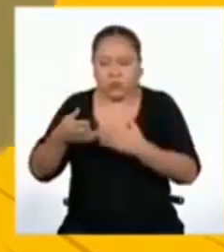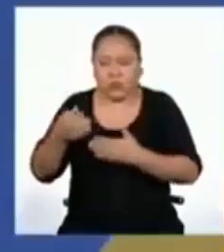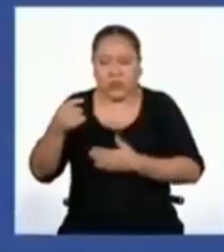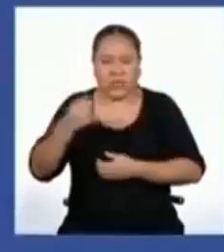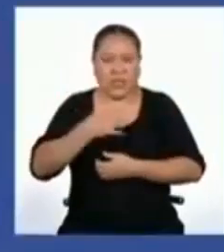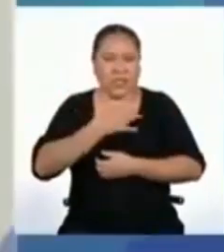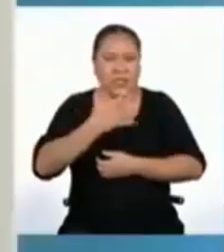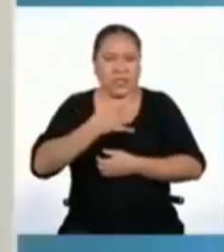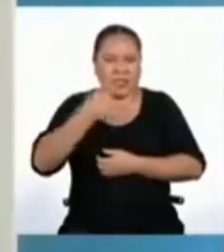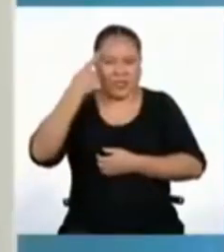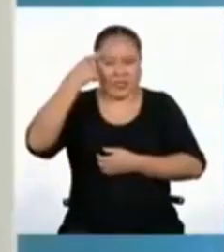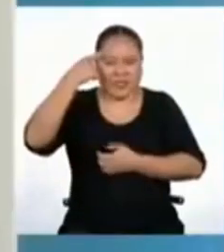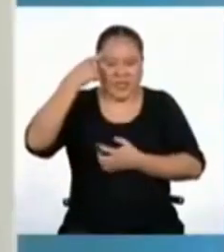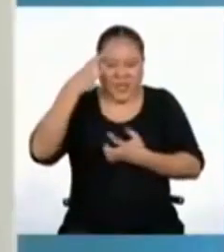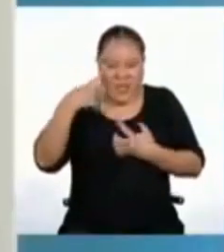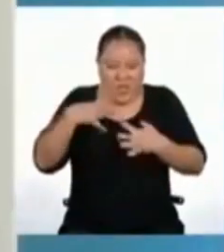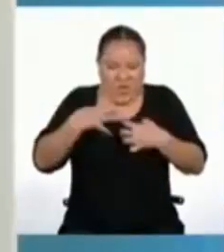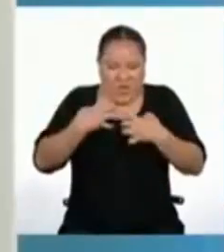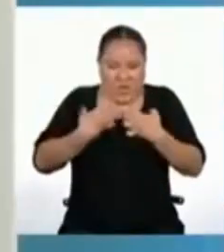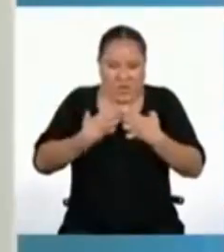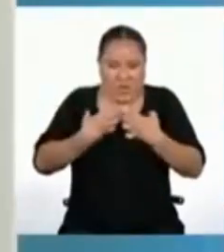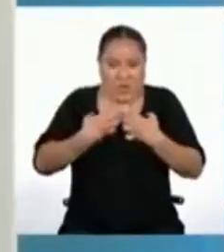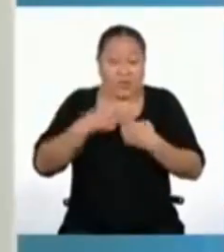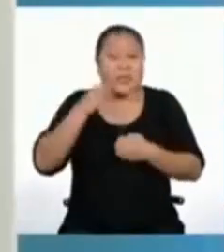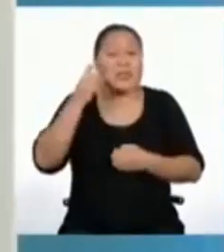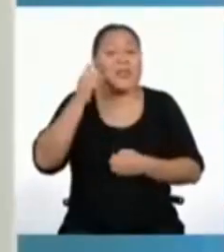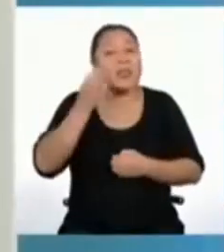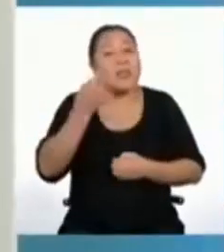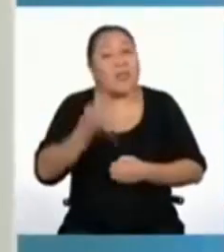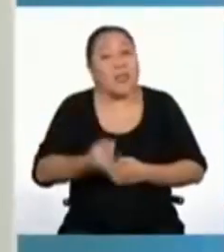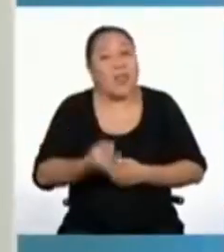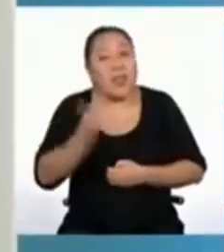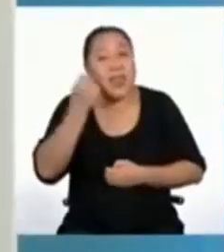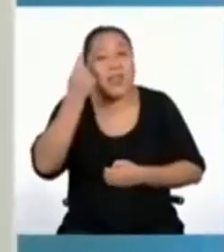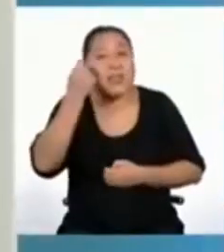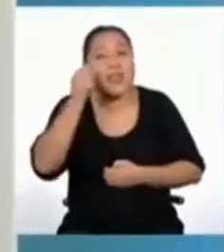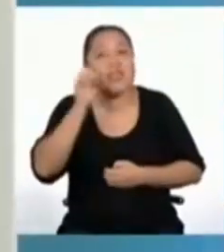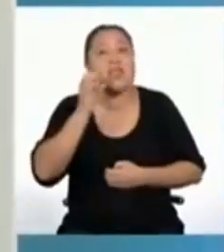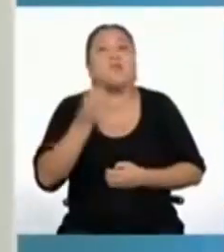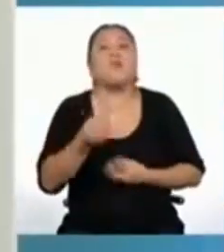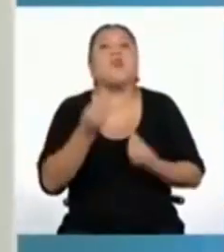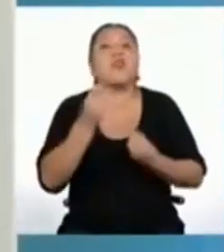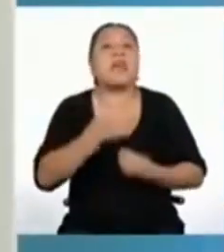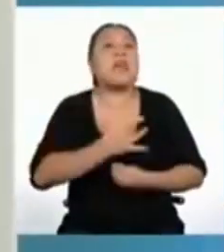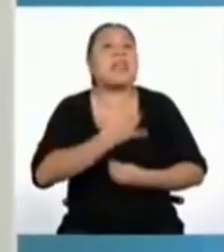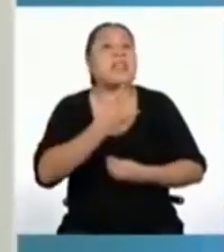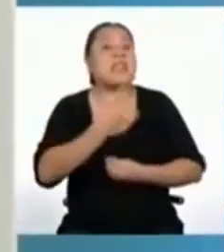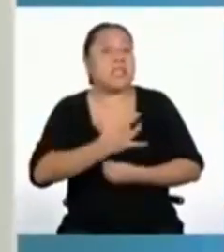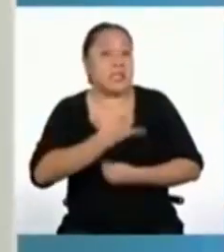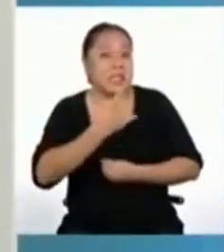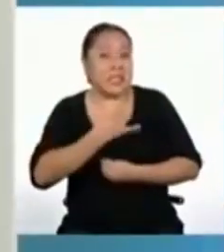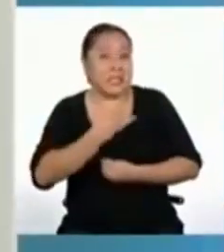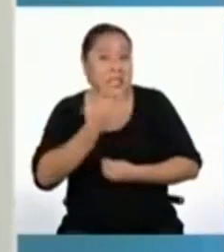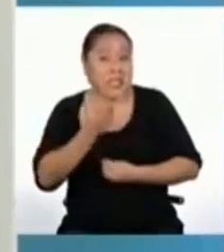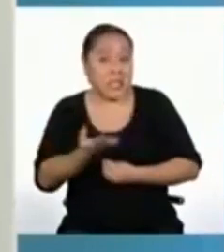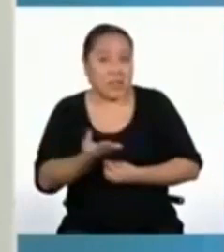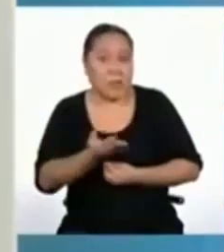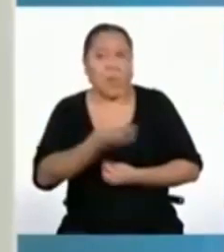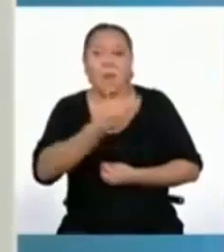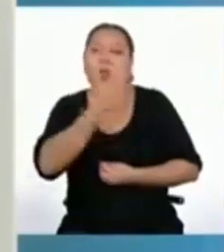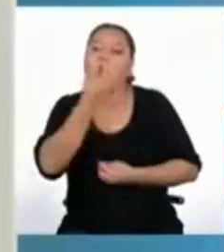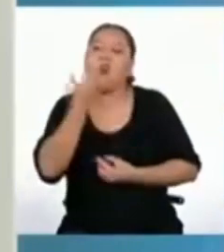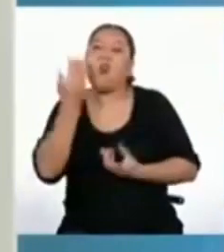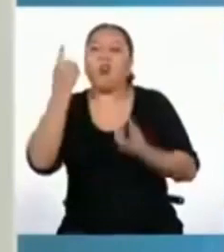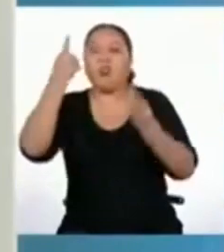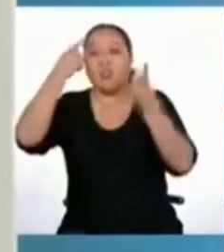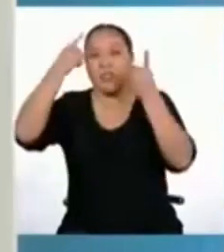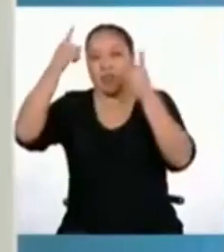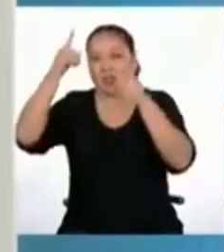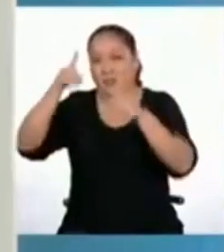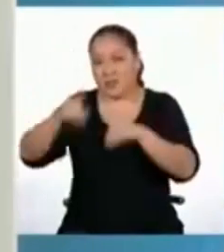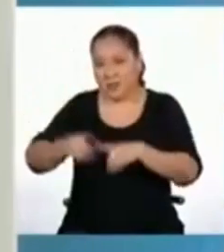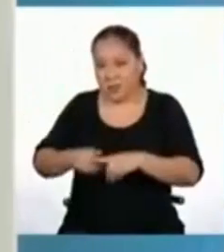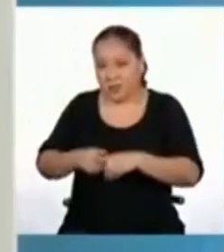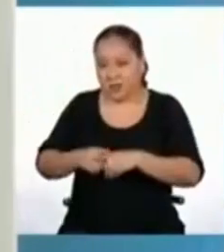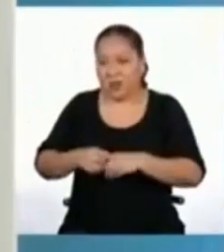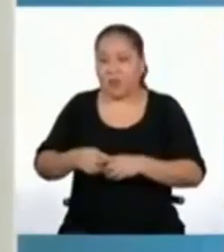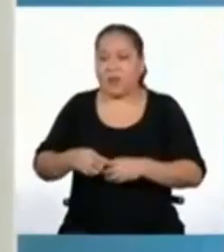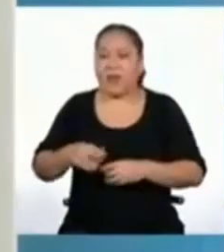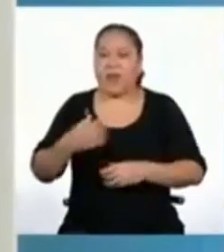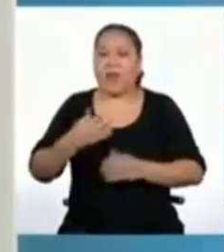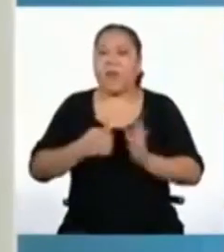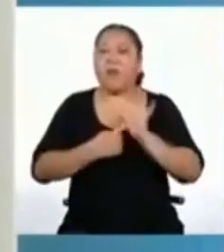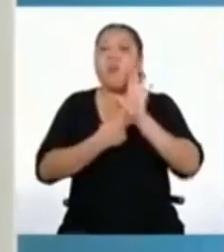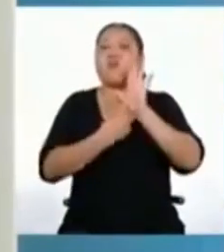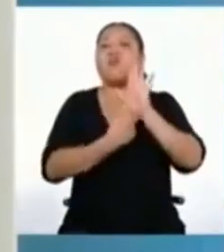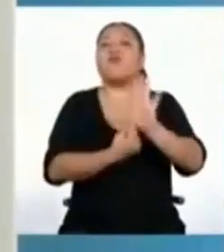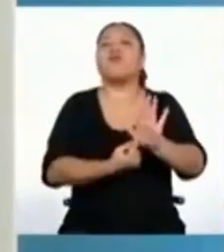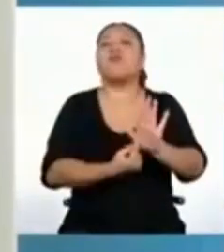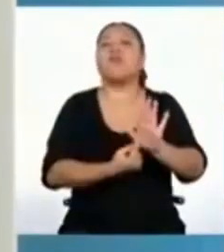genio. Si entendemos nuestros sentimientos, podemos tomar mejores decisiones para expresar adecuadamente